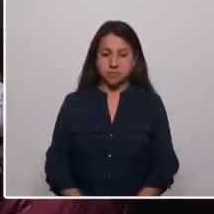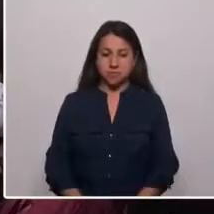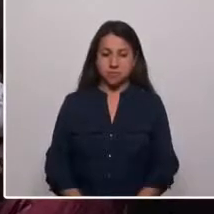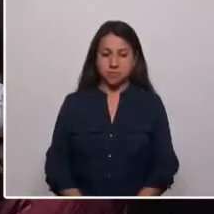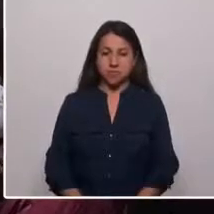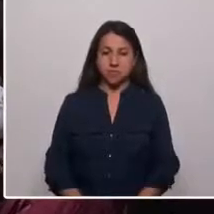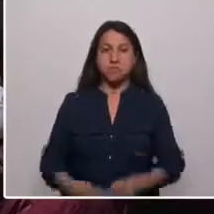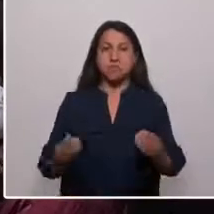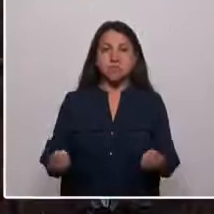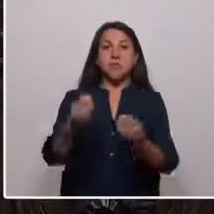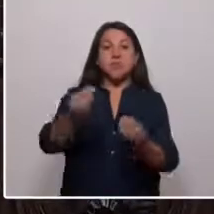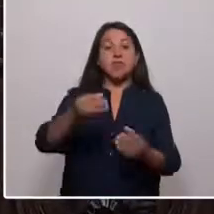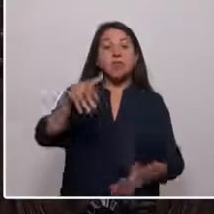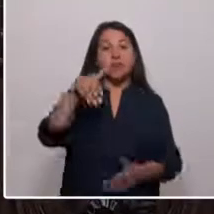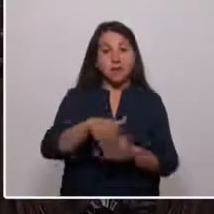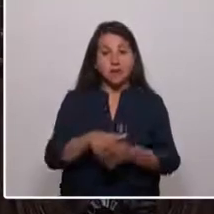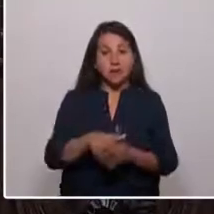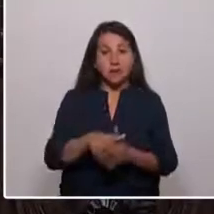Muy buenas tardes.